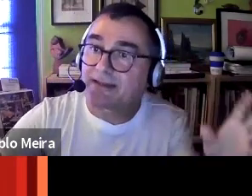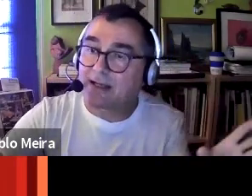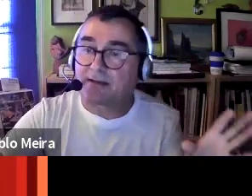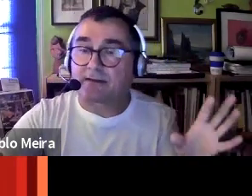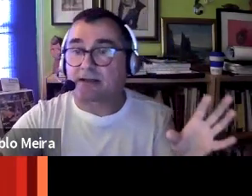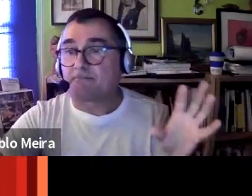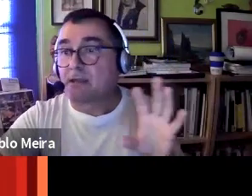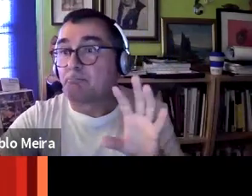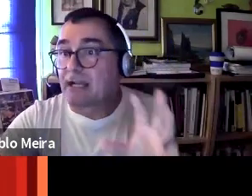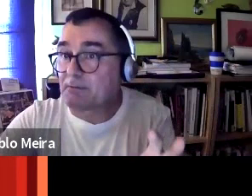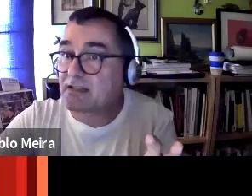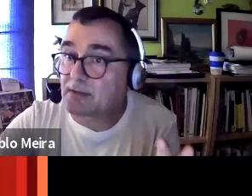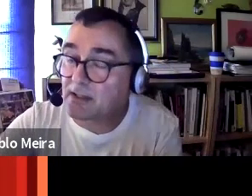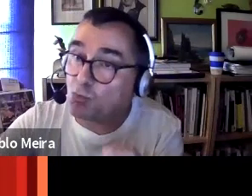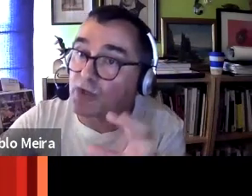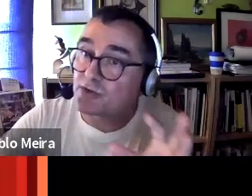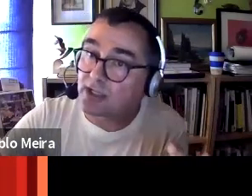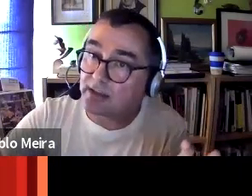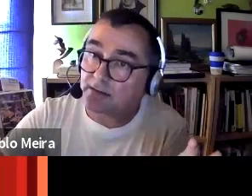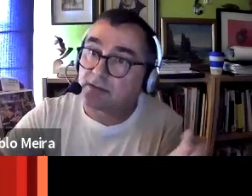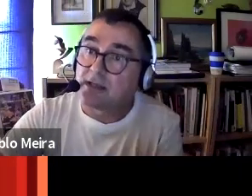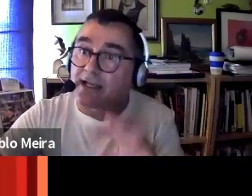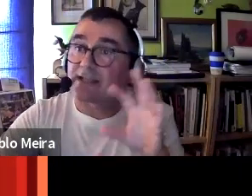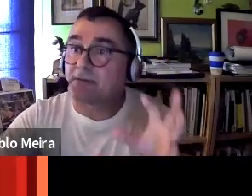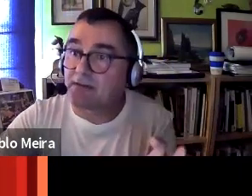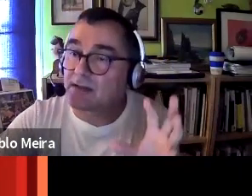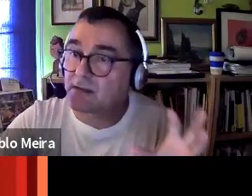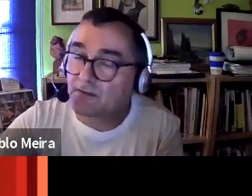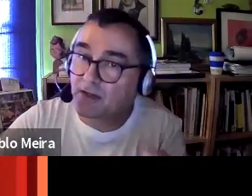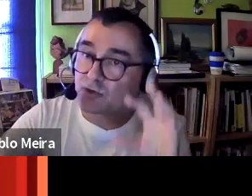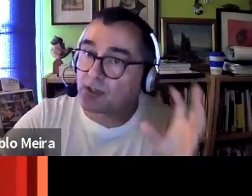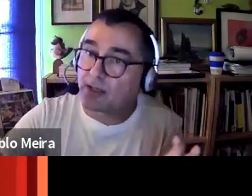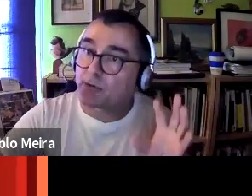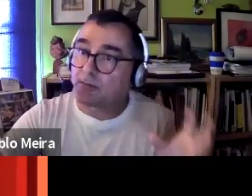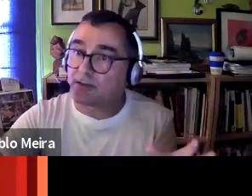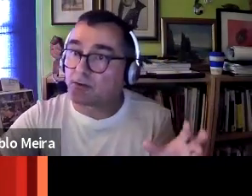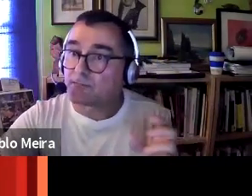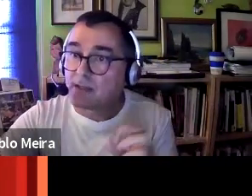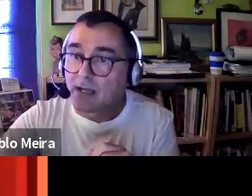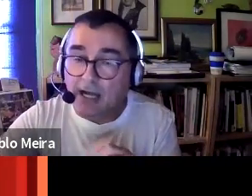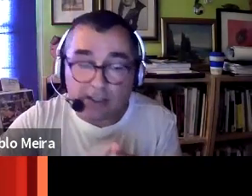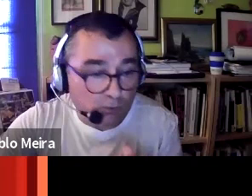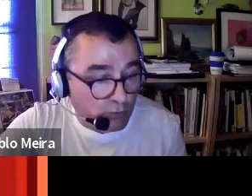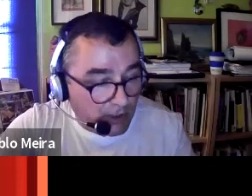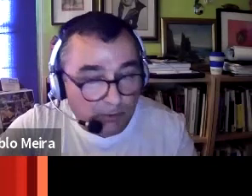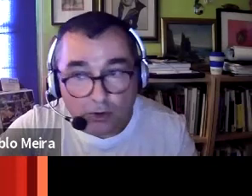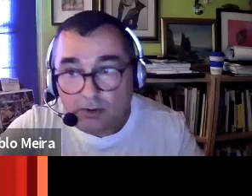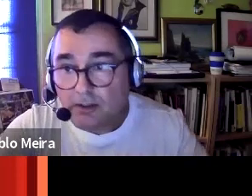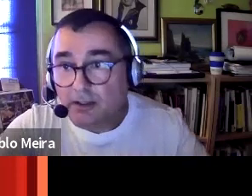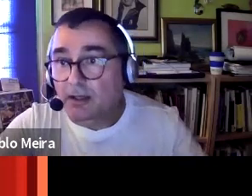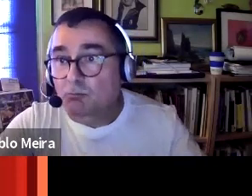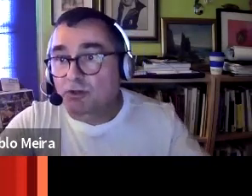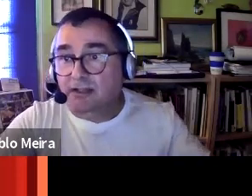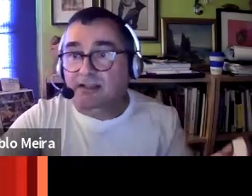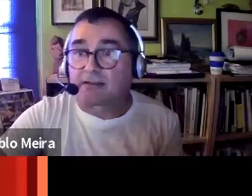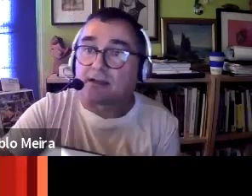cemento, el metal, etc., para precisamente cuestionar las evidencias científicas sobre el cambio climático. Hay un libro